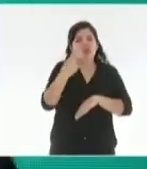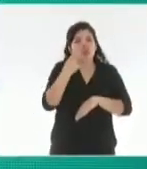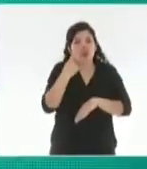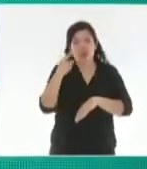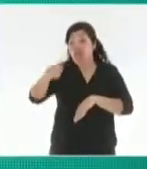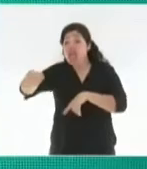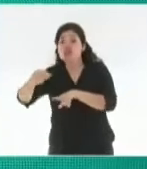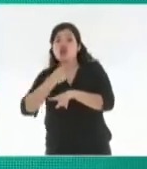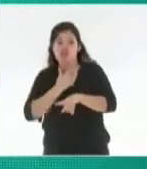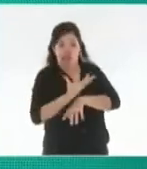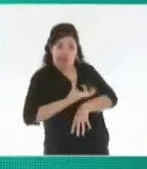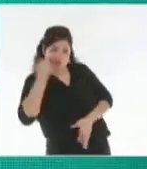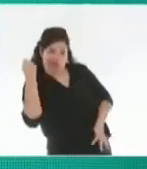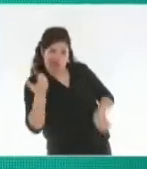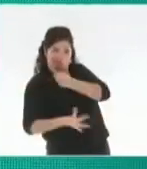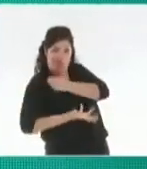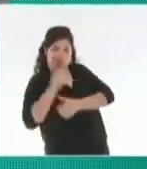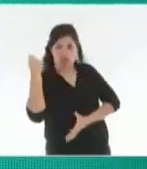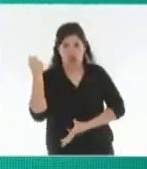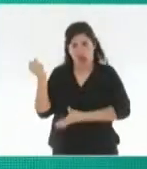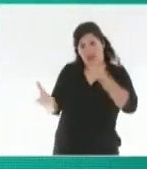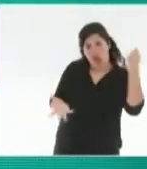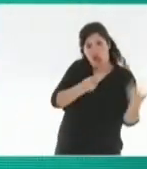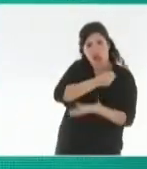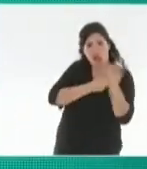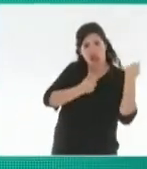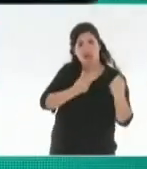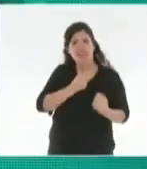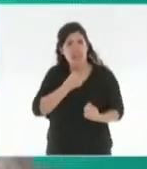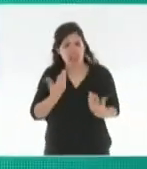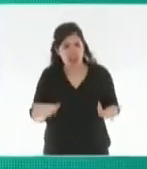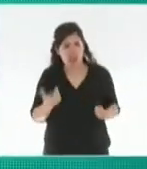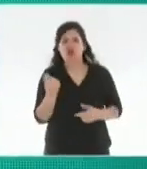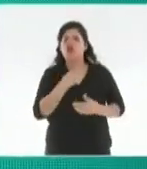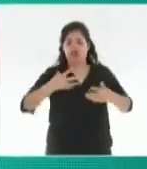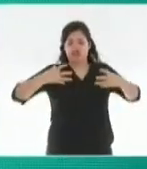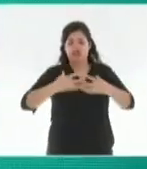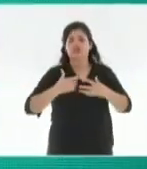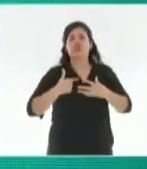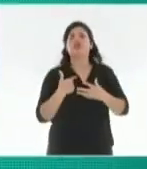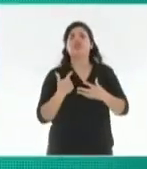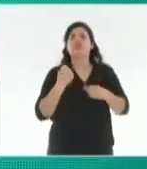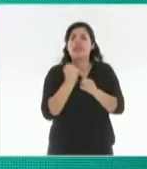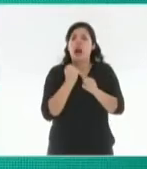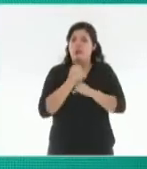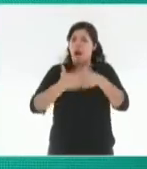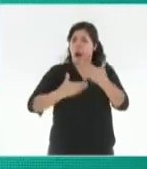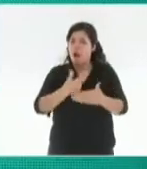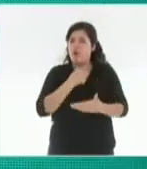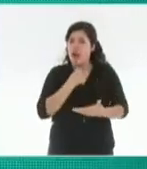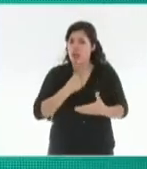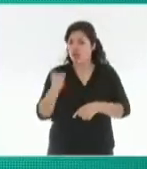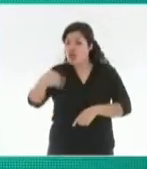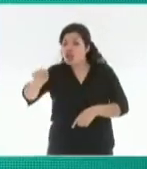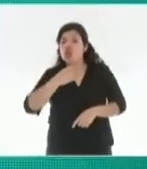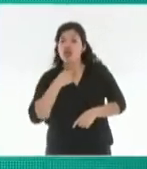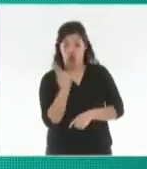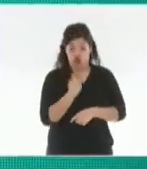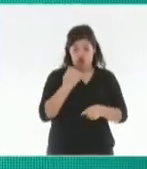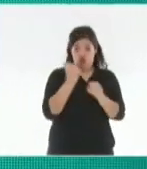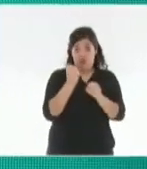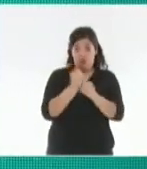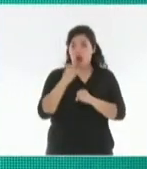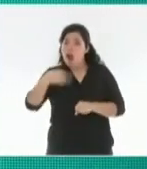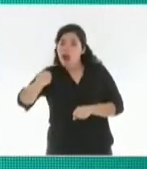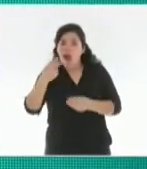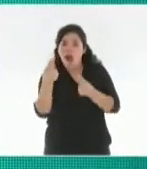aquellos que queremos vivir a base del fruto de nuestro trabajo y entre aquellos que quieren vivir el fruto del trabajo ajeno. Y también nos dimos cuenta que hay un verdadero